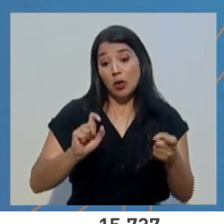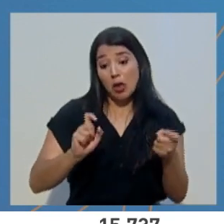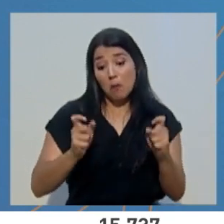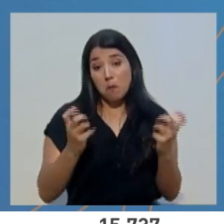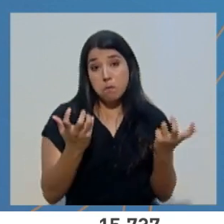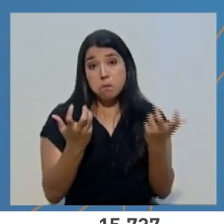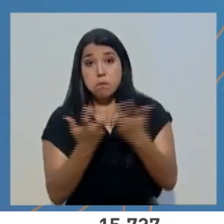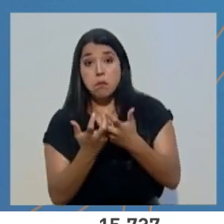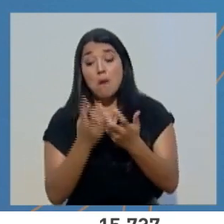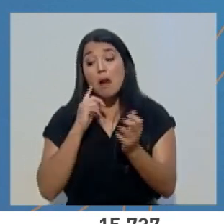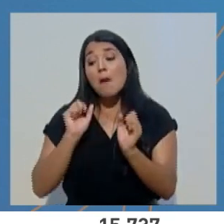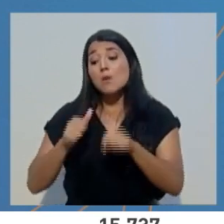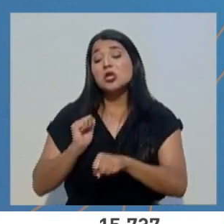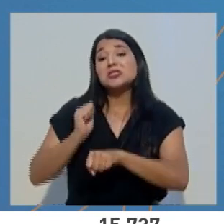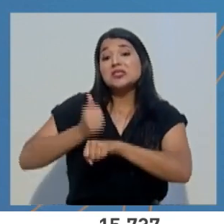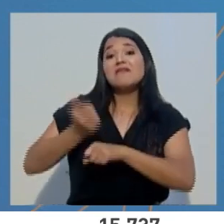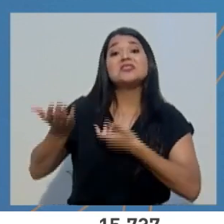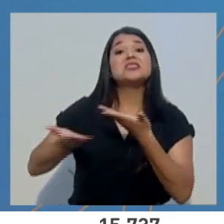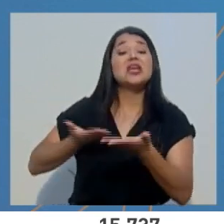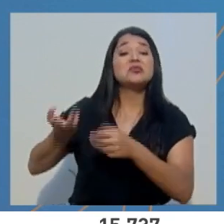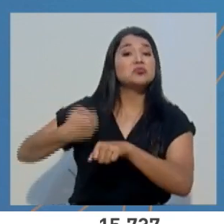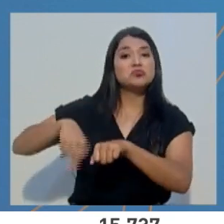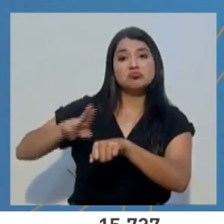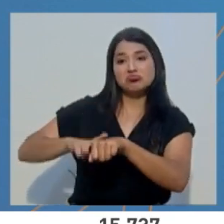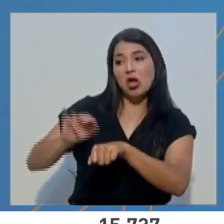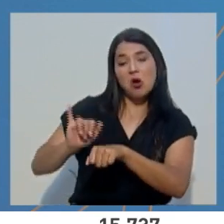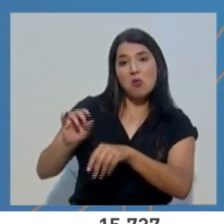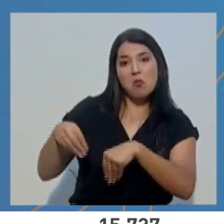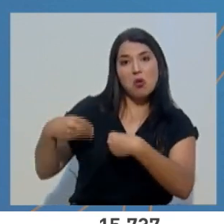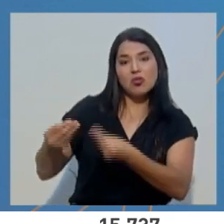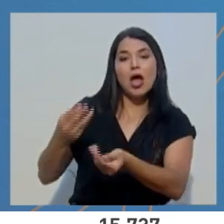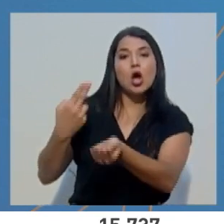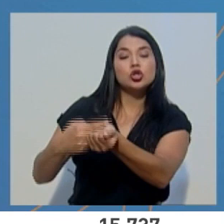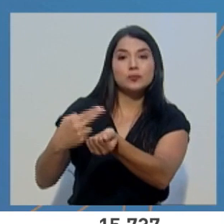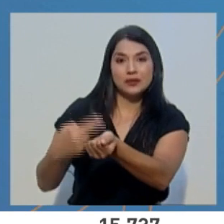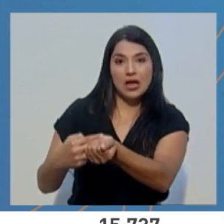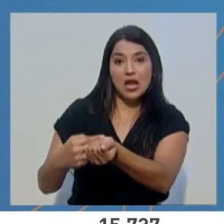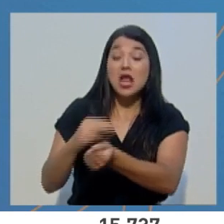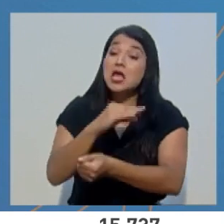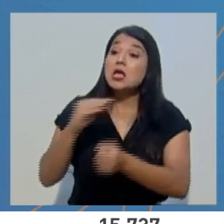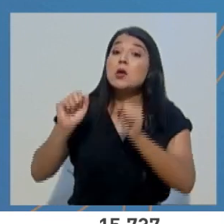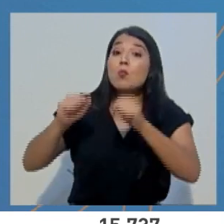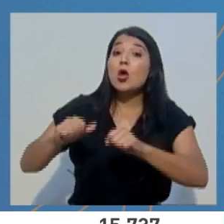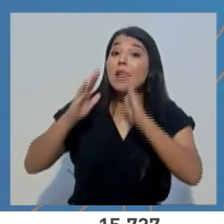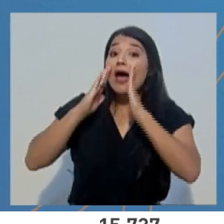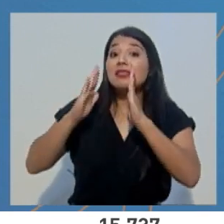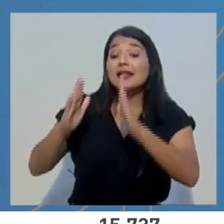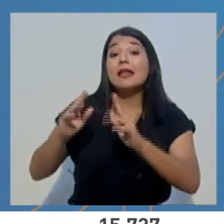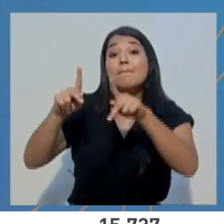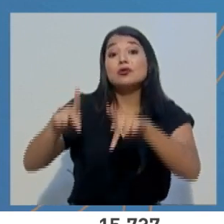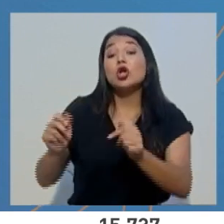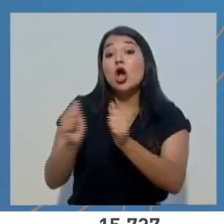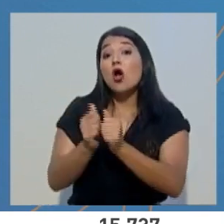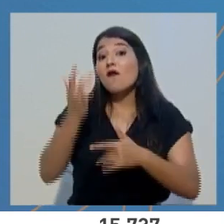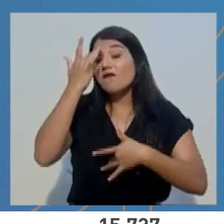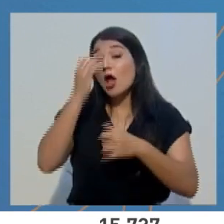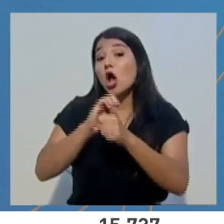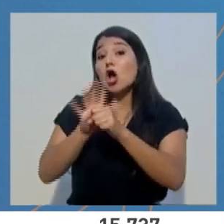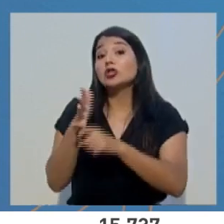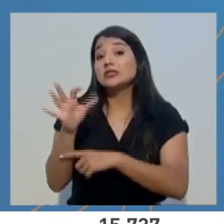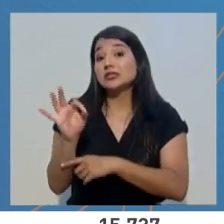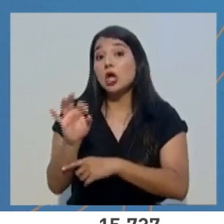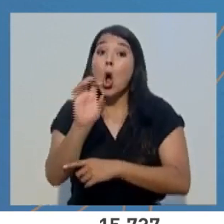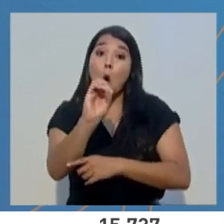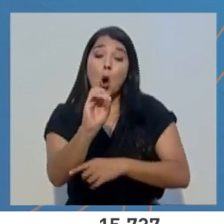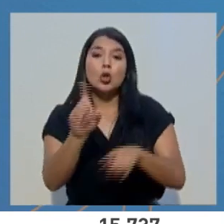reubicar servicios regulares que brinda un hospital y abrir espacio para atención de pacientes COVID-19 o podemos